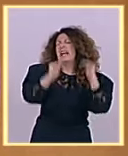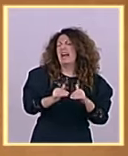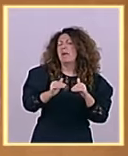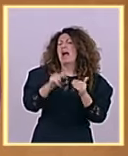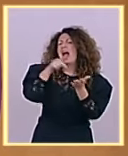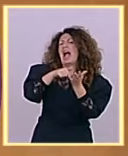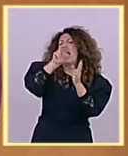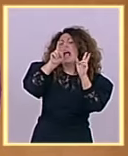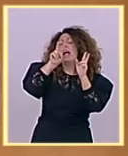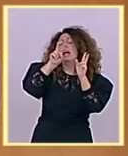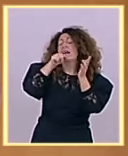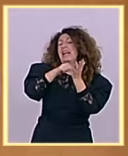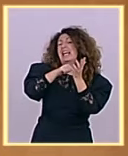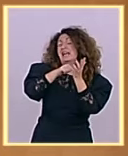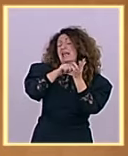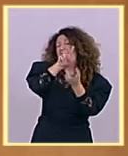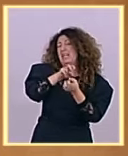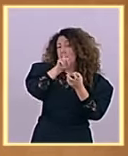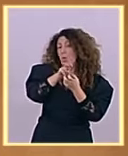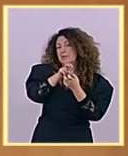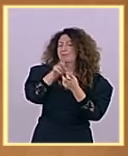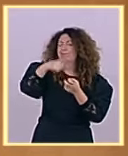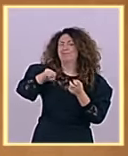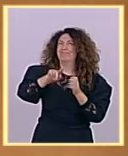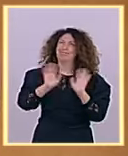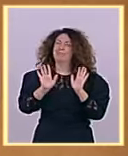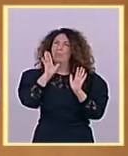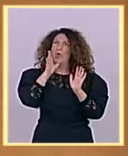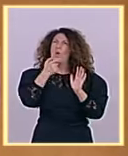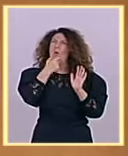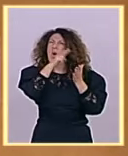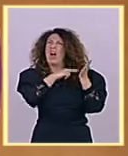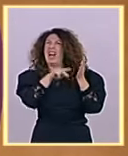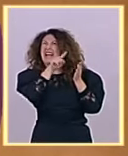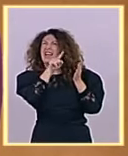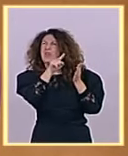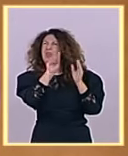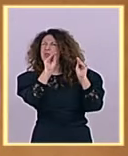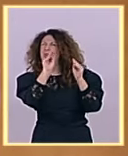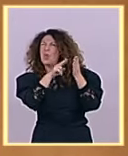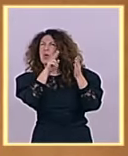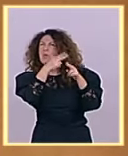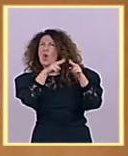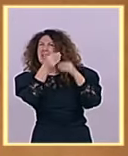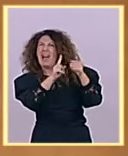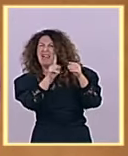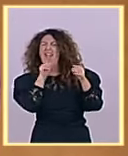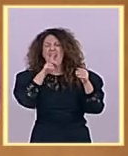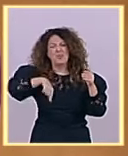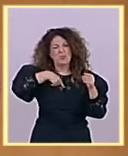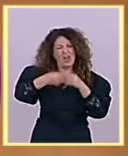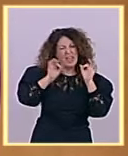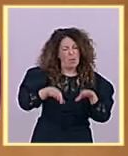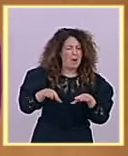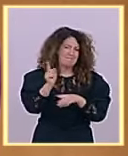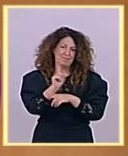esa política que ustedes preconizaban, que ustedes practicaban, produjo un hundimiento de la bolsa con la dimisión